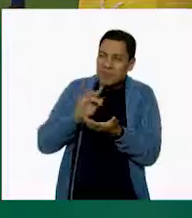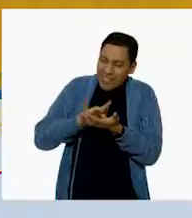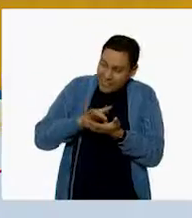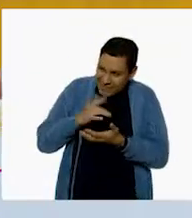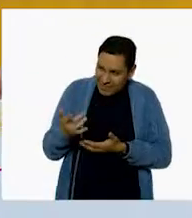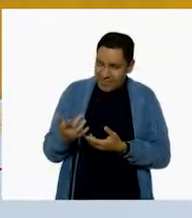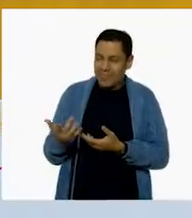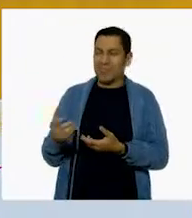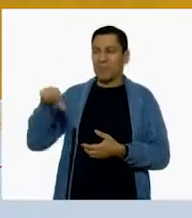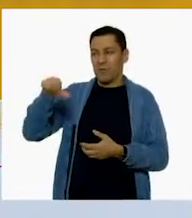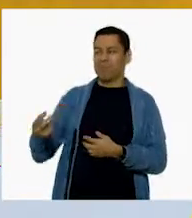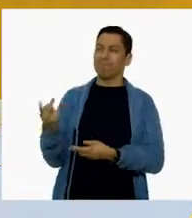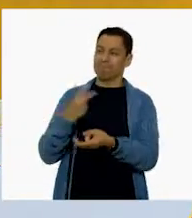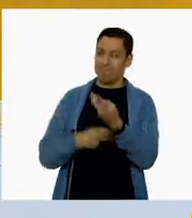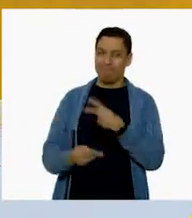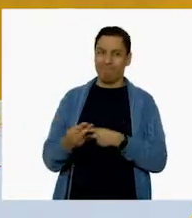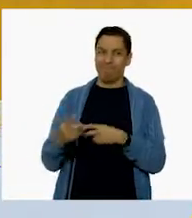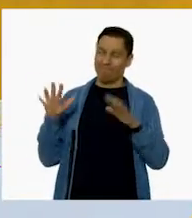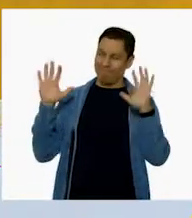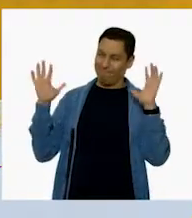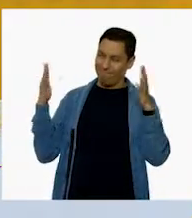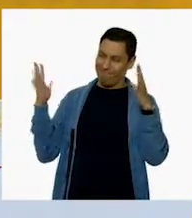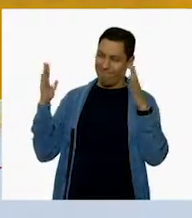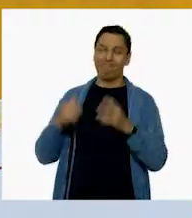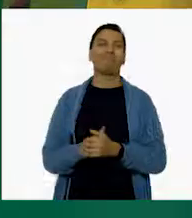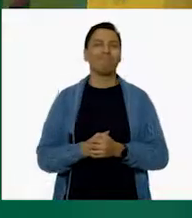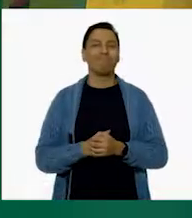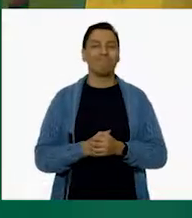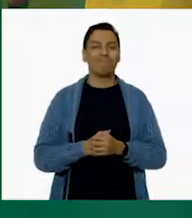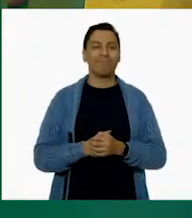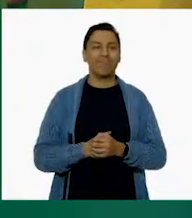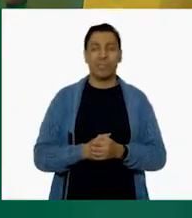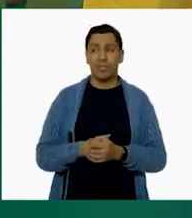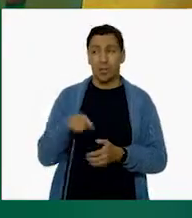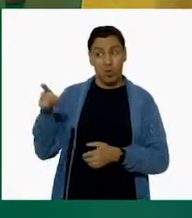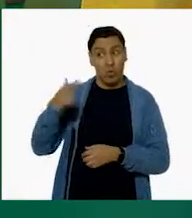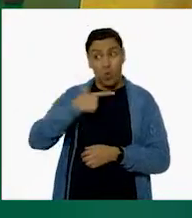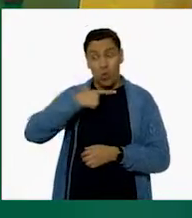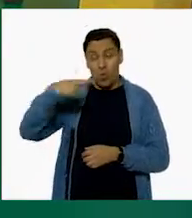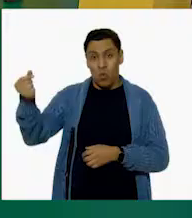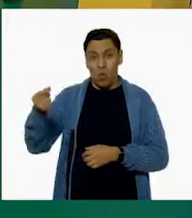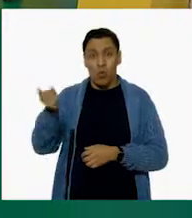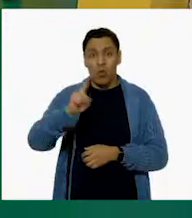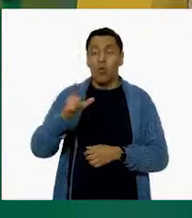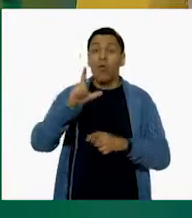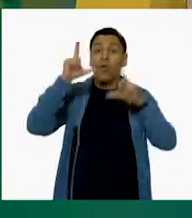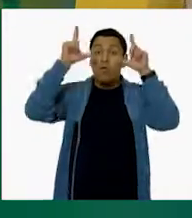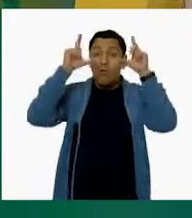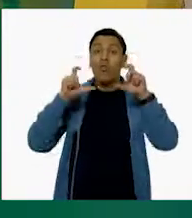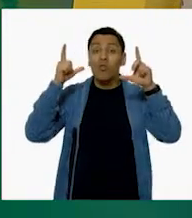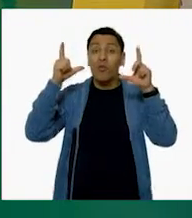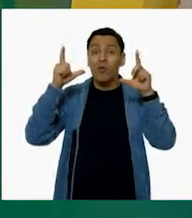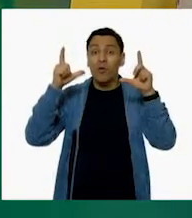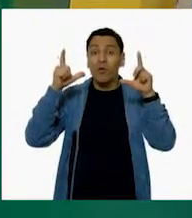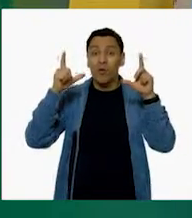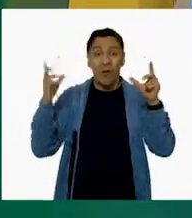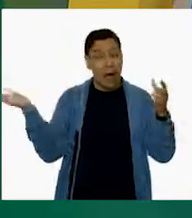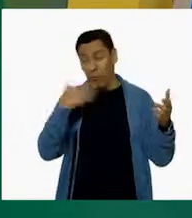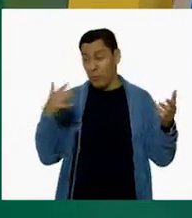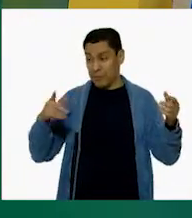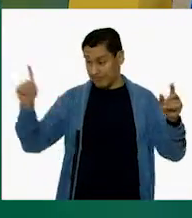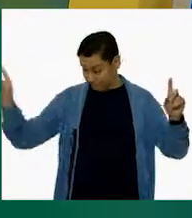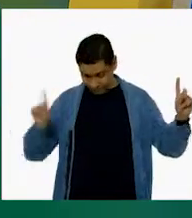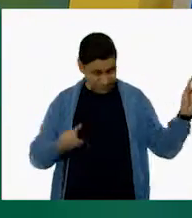habernos acompañado, Jorge. Cierto. Muchas gracias a ustedes. Pero antes de que te vayas, necesitamos tomar la foto para nuestra revista. Sí, sí, sí. Pónganse.